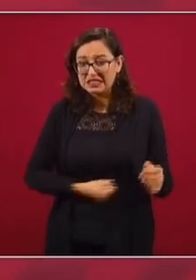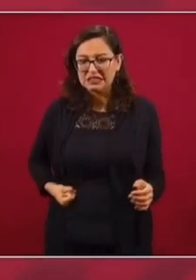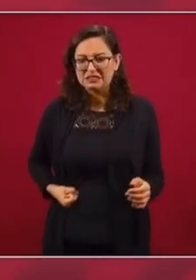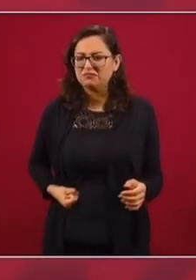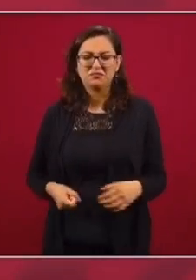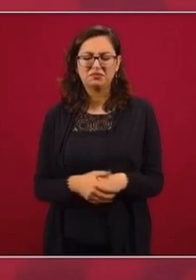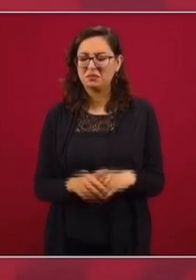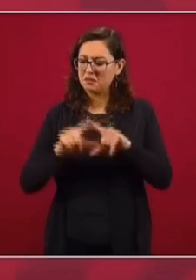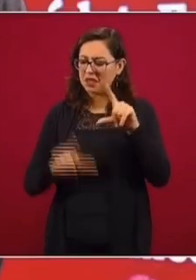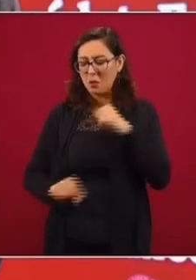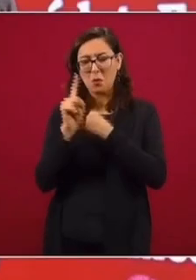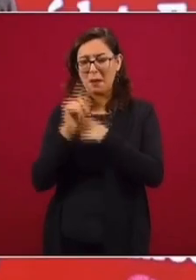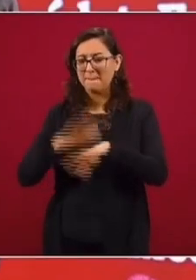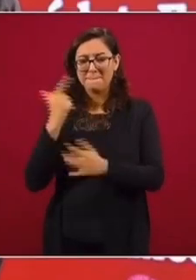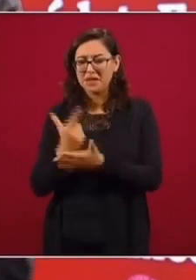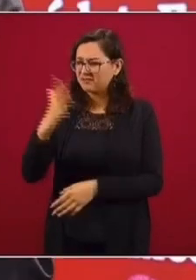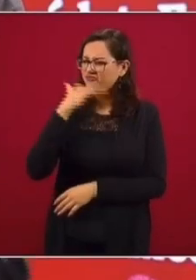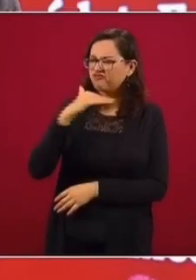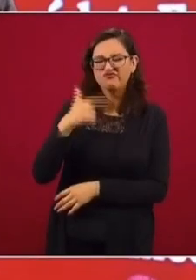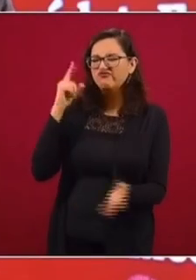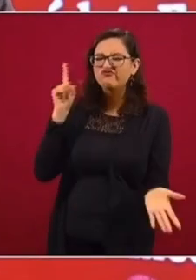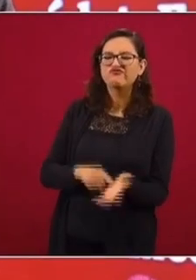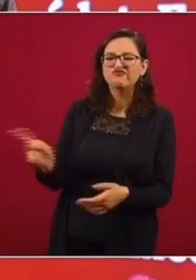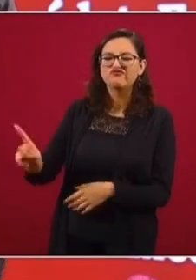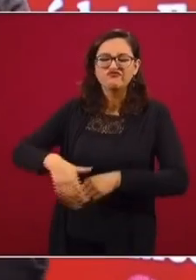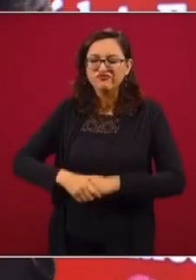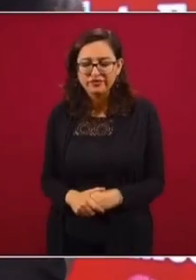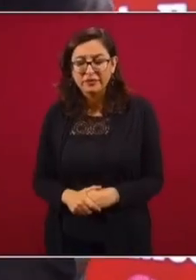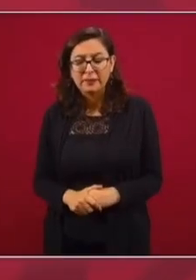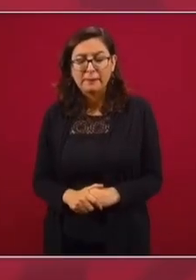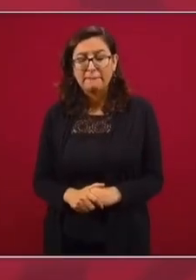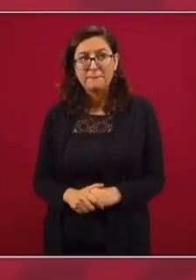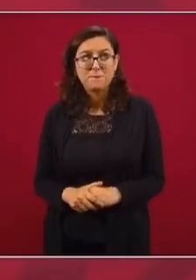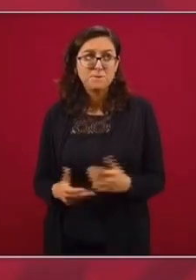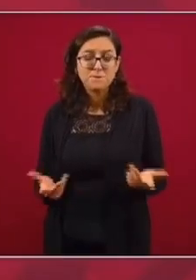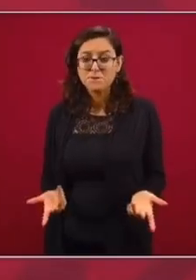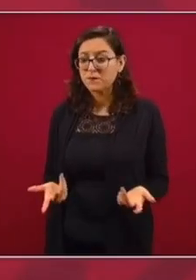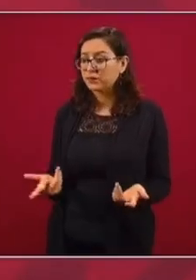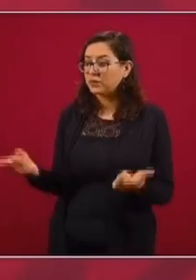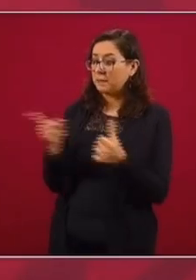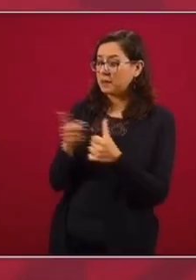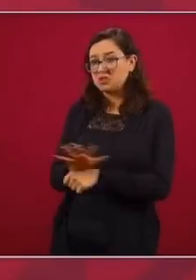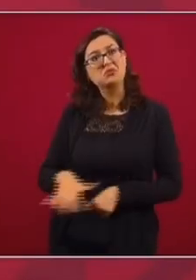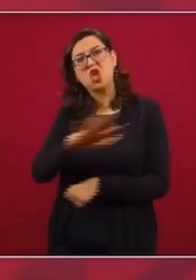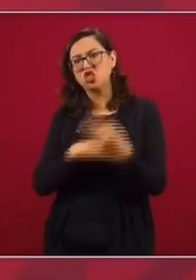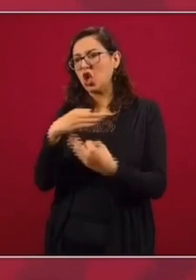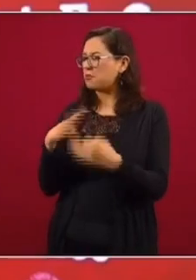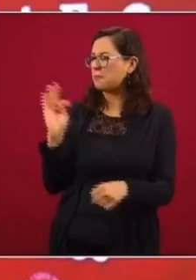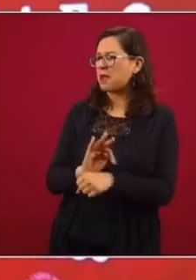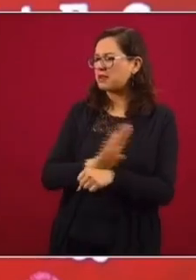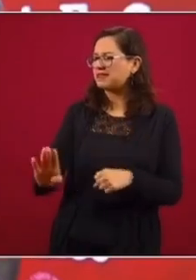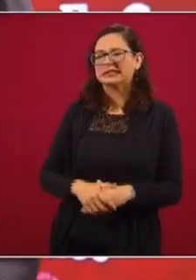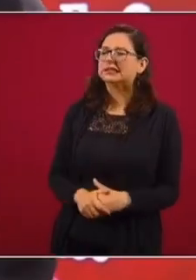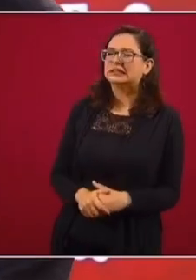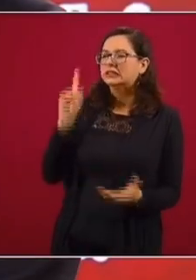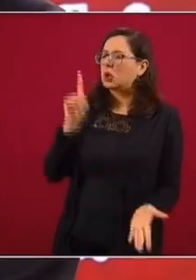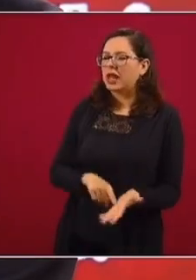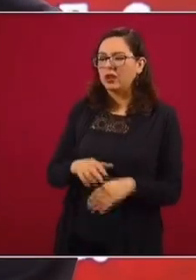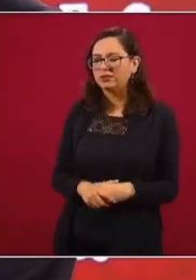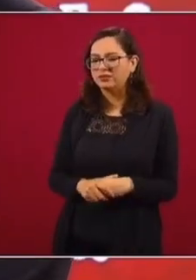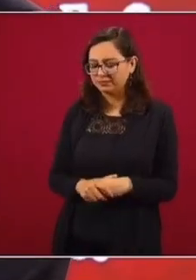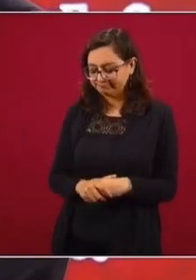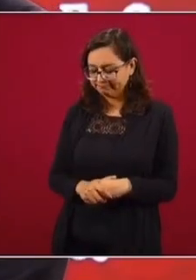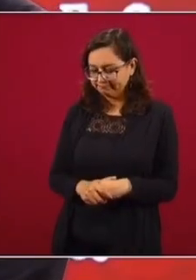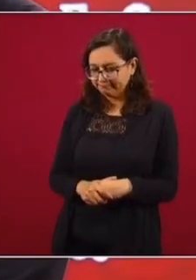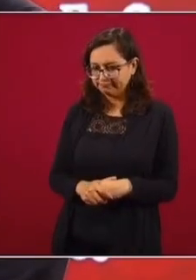No creo que el principal problema de México sea la corrupción. No creo en que por el bien de todos, primero, los pobres. No creo que el Estado deba